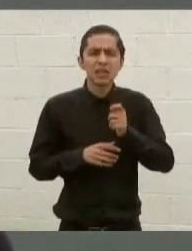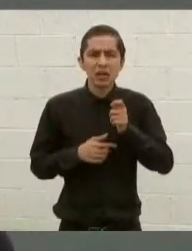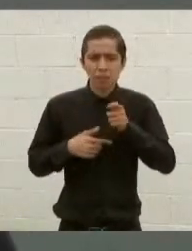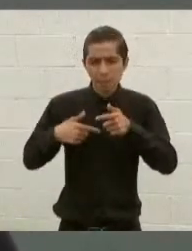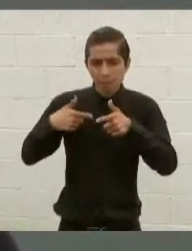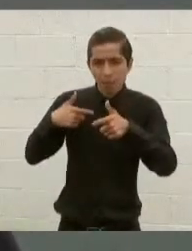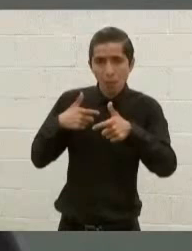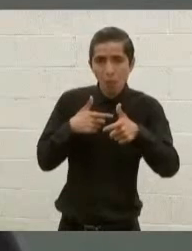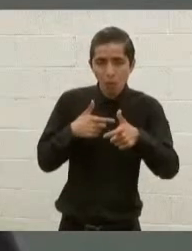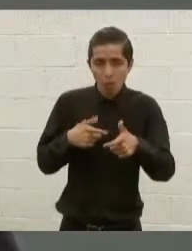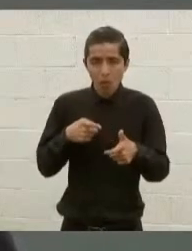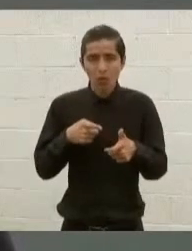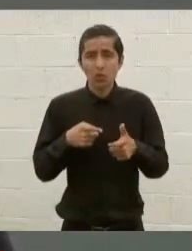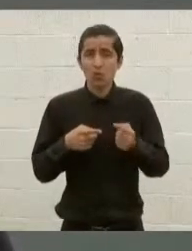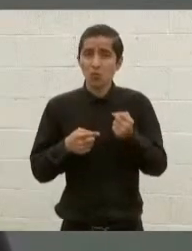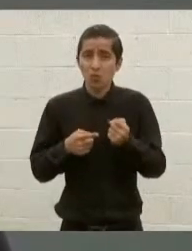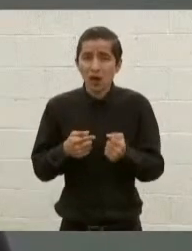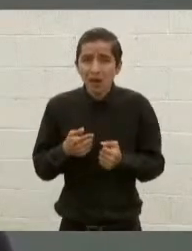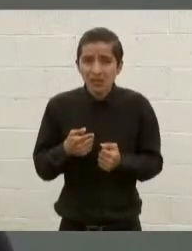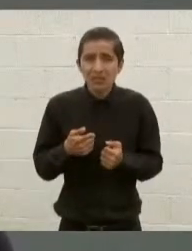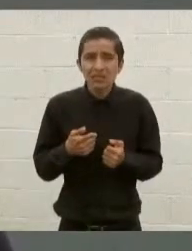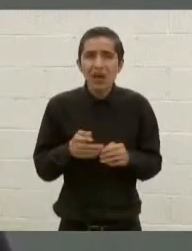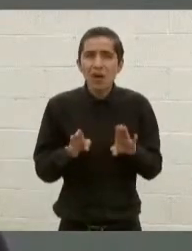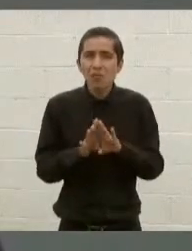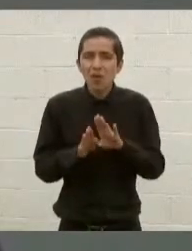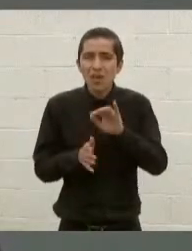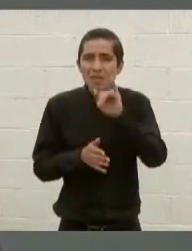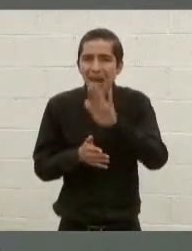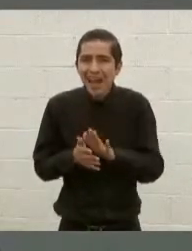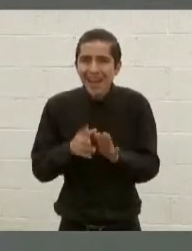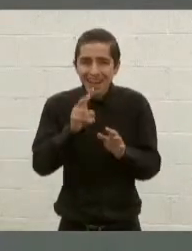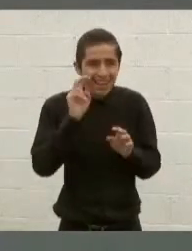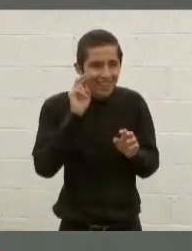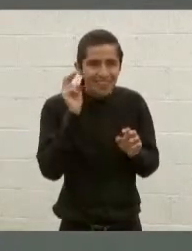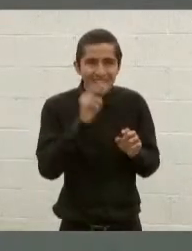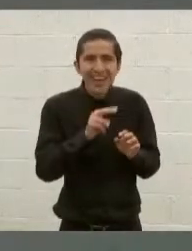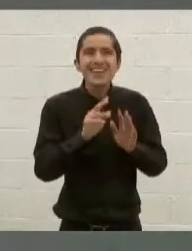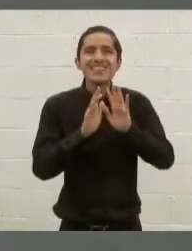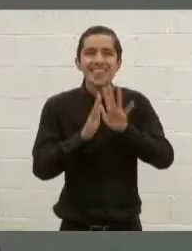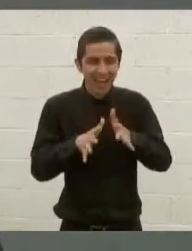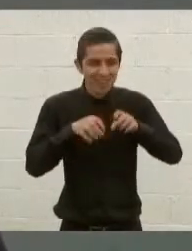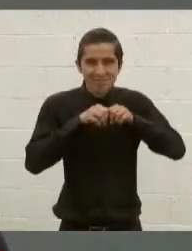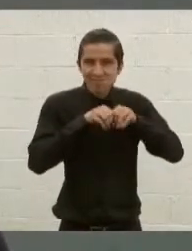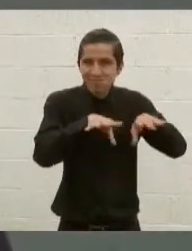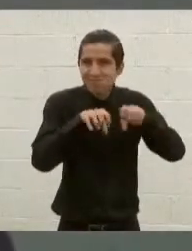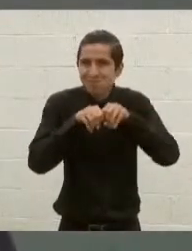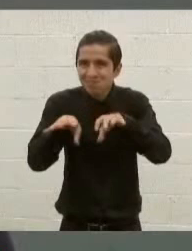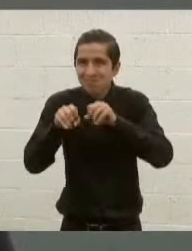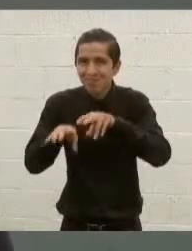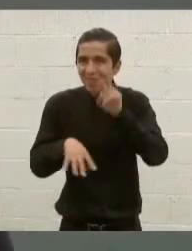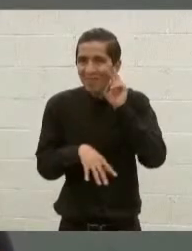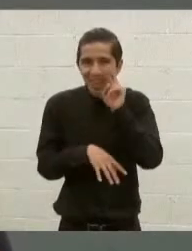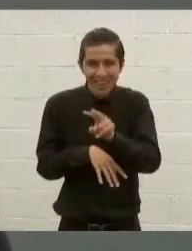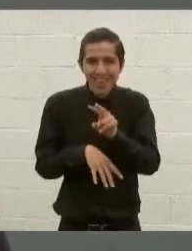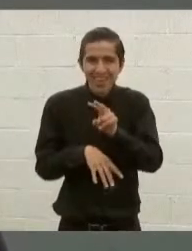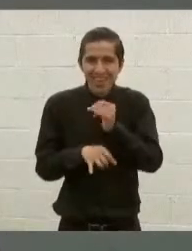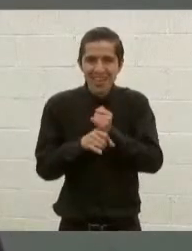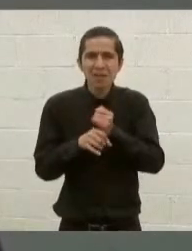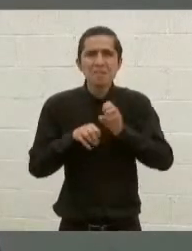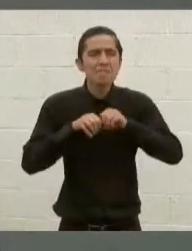mostrada en algunas imágenes que ya circulan de manera